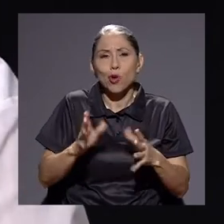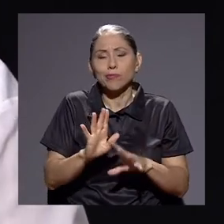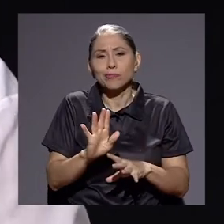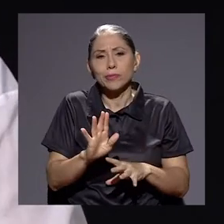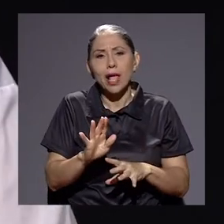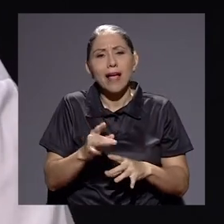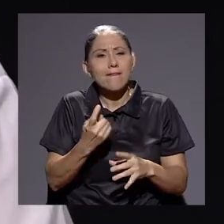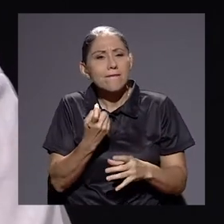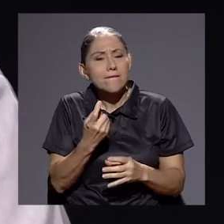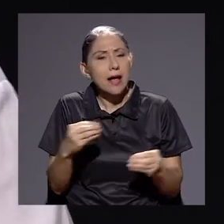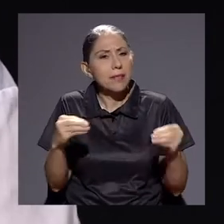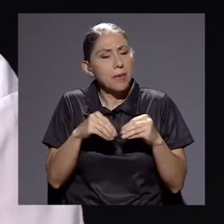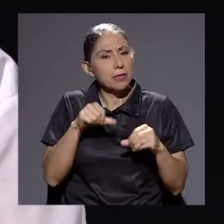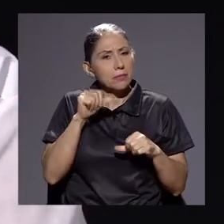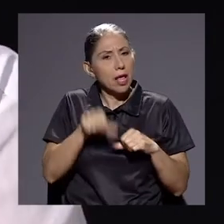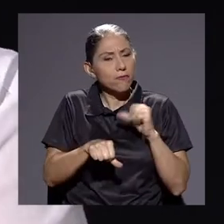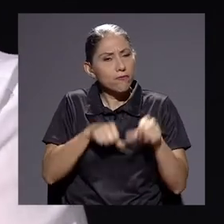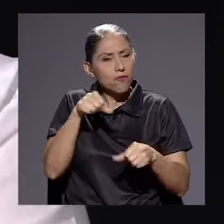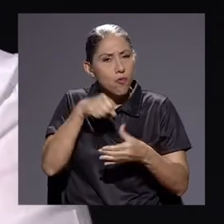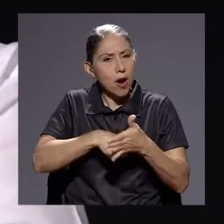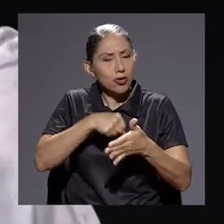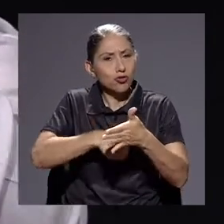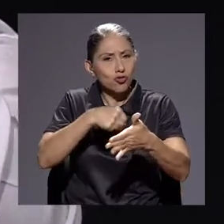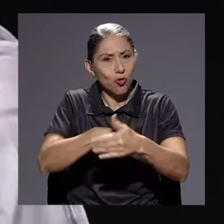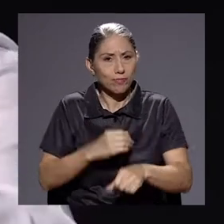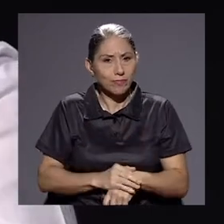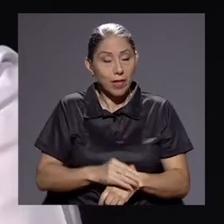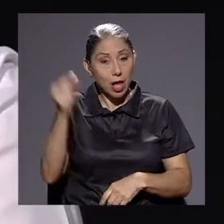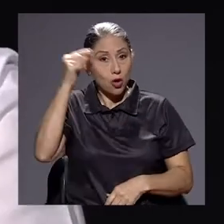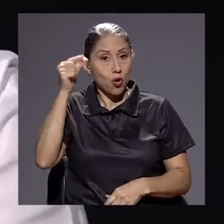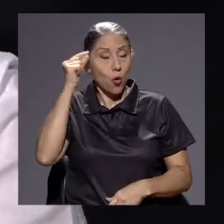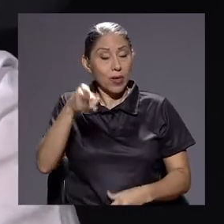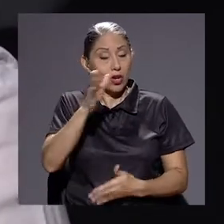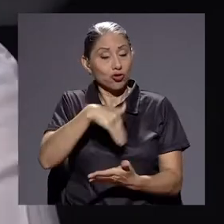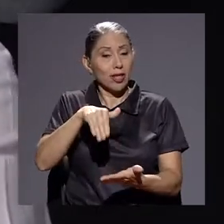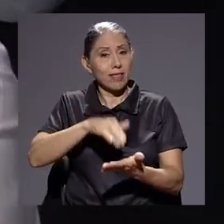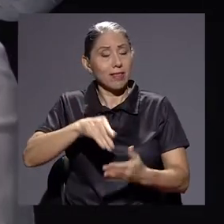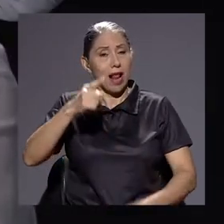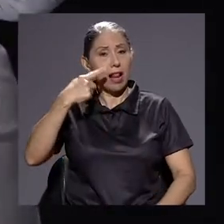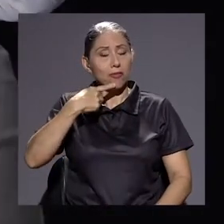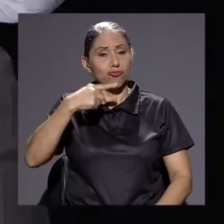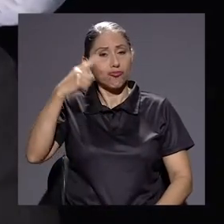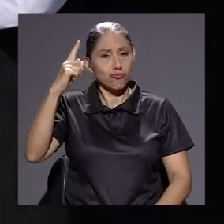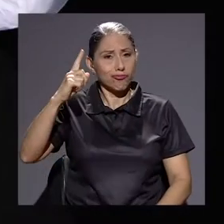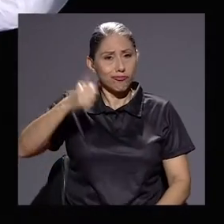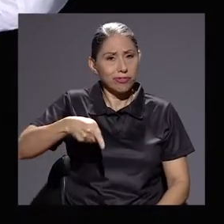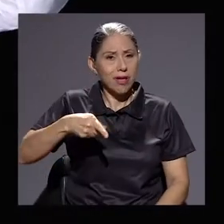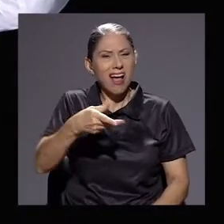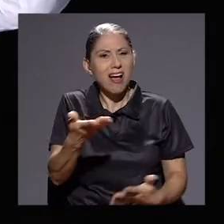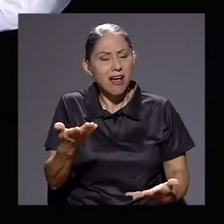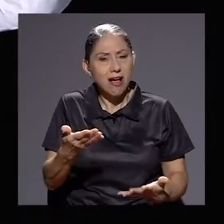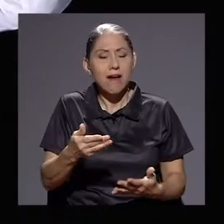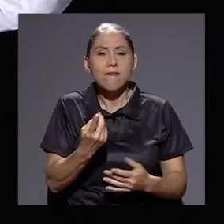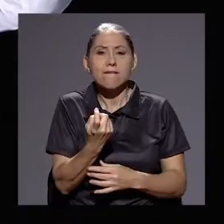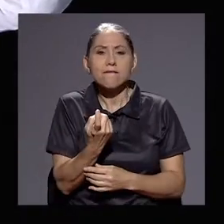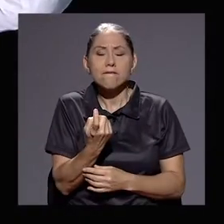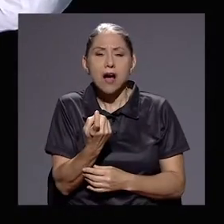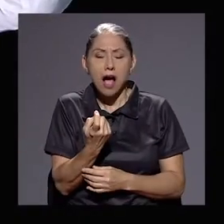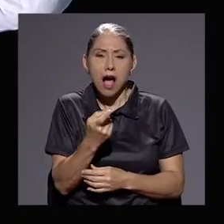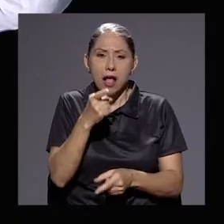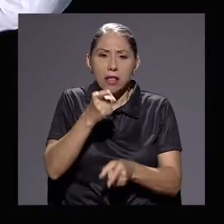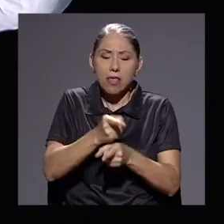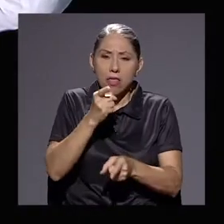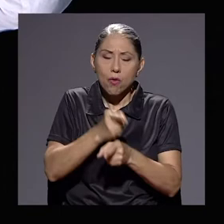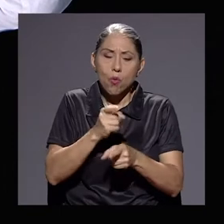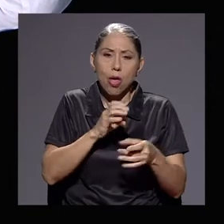de capacidad, digamos, de mayor esfuerzo, que es en la directriz de gobierno central, que es posiblemente en la falta de